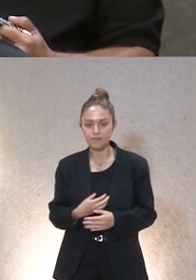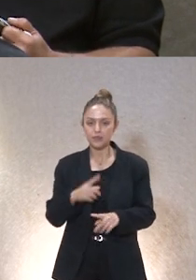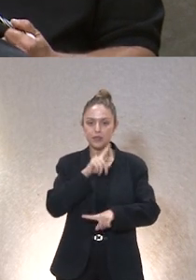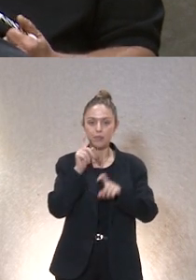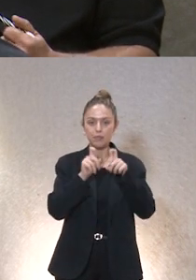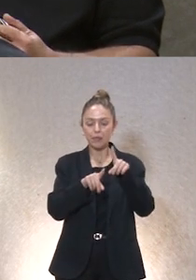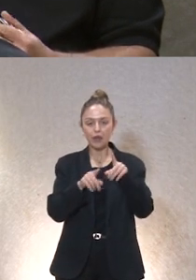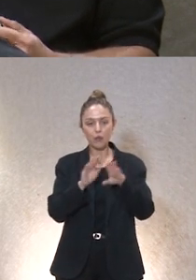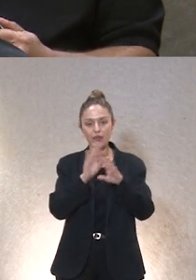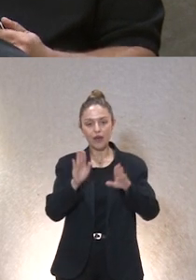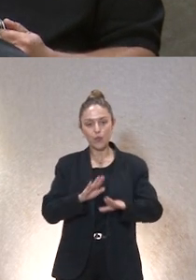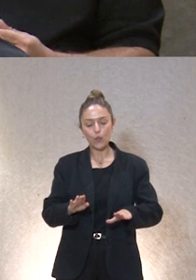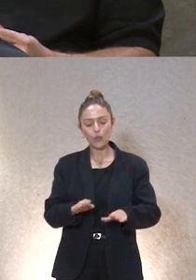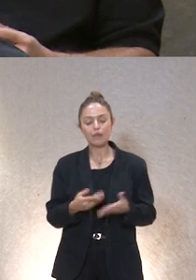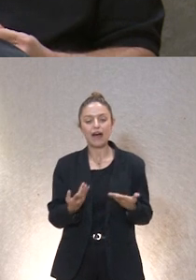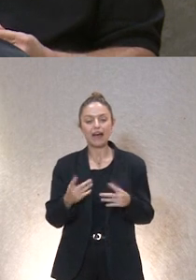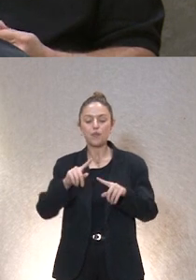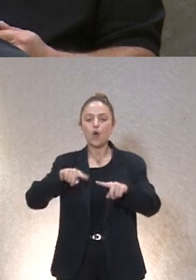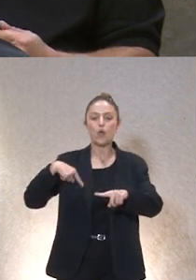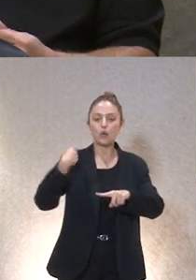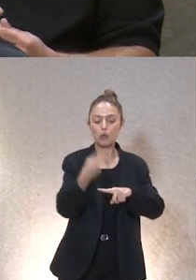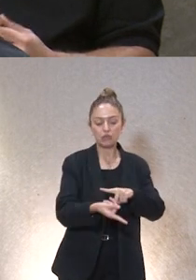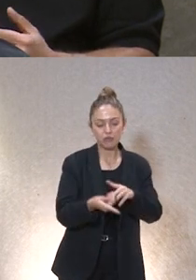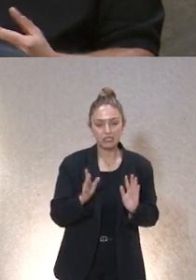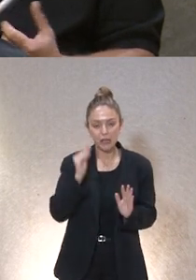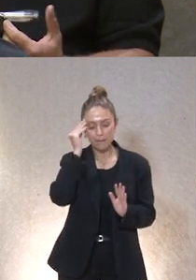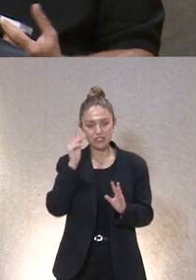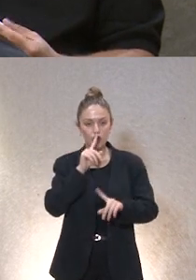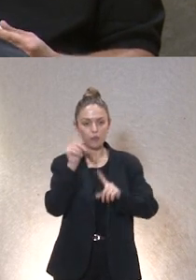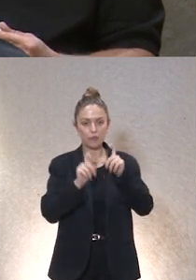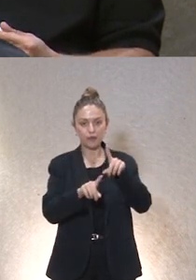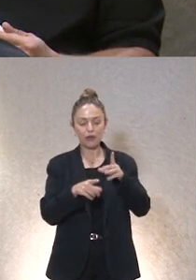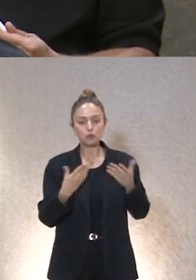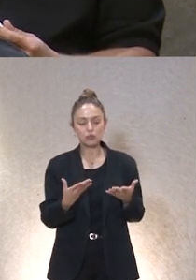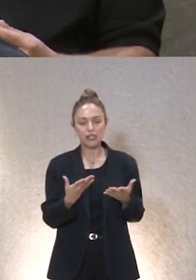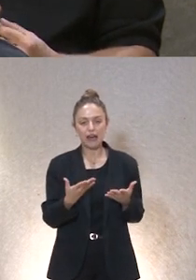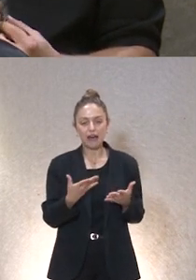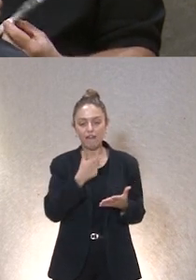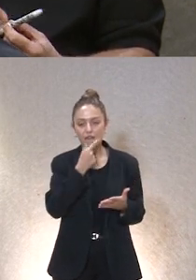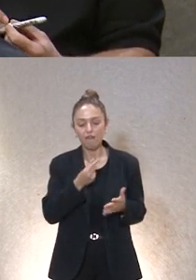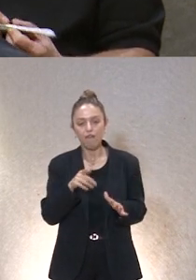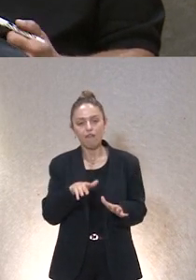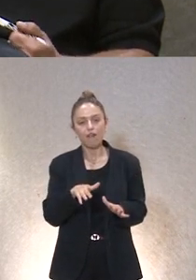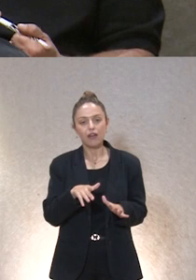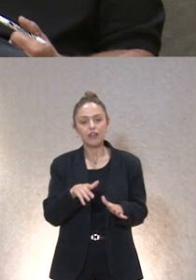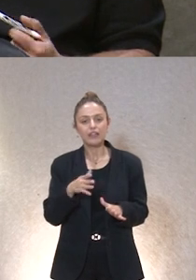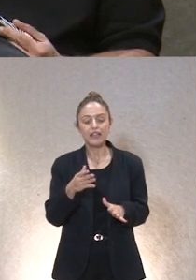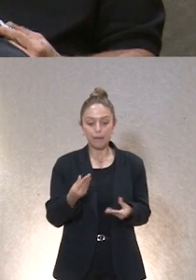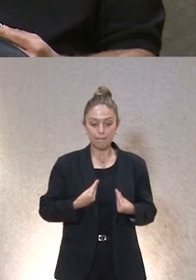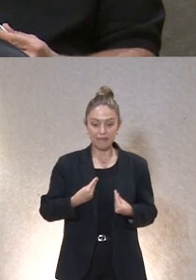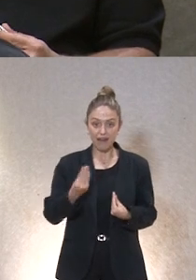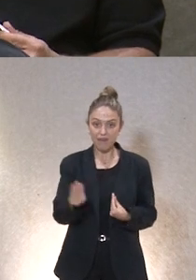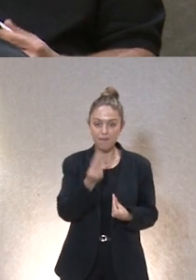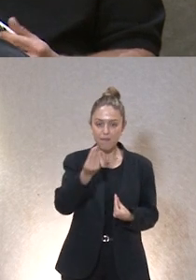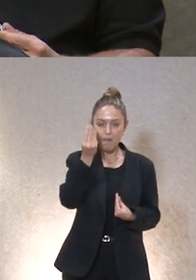está haciendo la consecuencia? yo creo que es bastante obvia pero si la puedes concretar la consecuencia directa en la mejora de vida de las personas